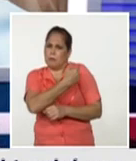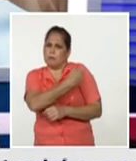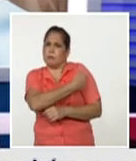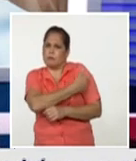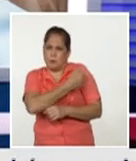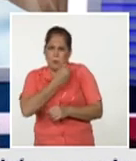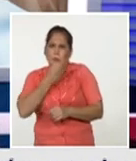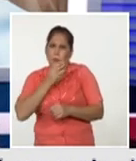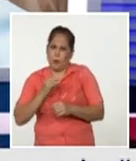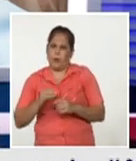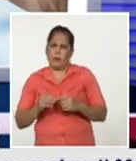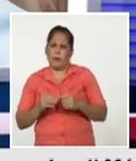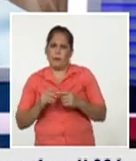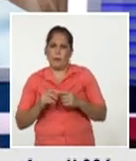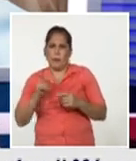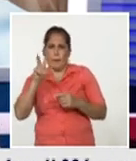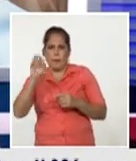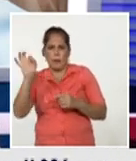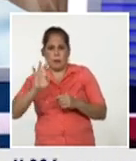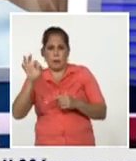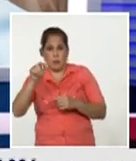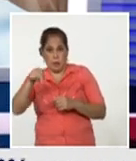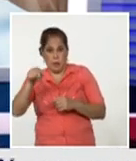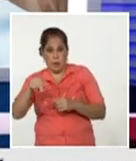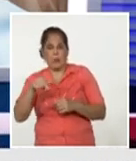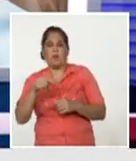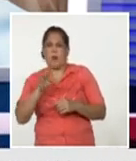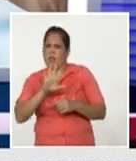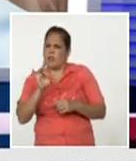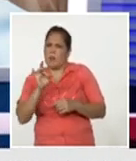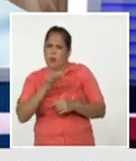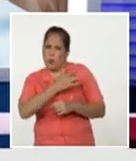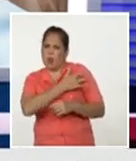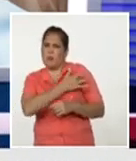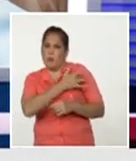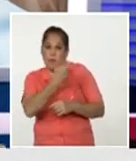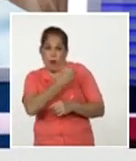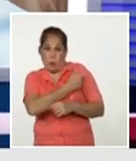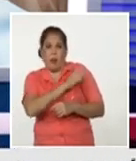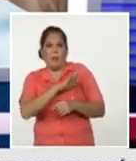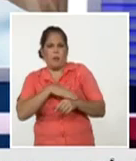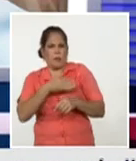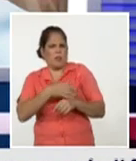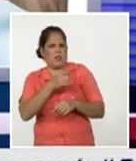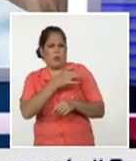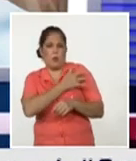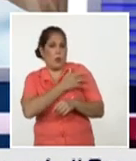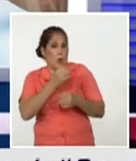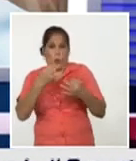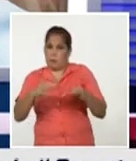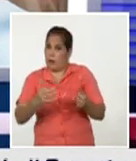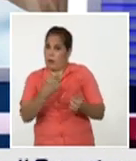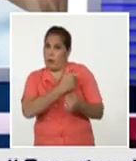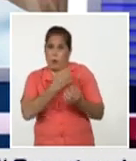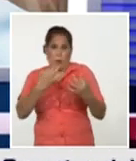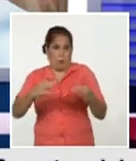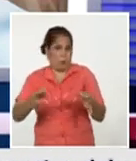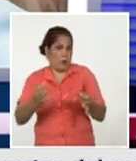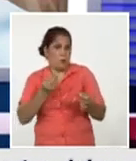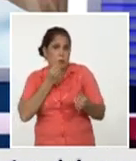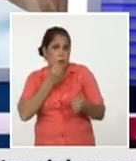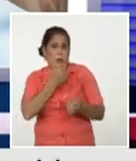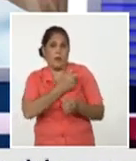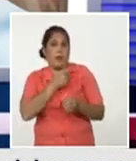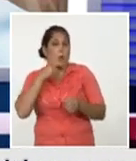inyección aproximadamente el 20% de los sujetos y esto no es significativo porque esto es un evento que puede aparecer con cualquier vacuna puede